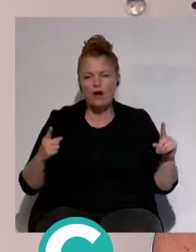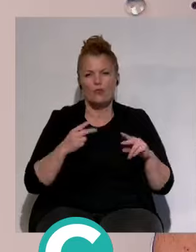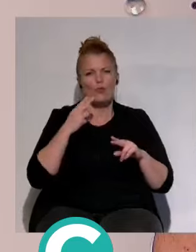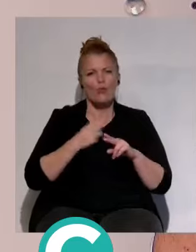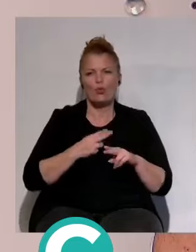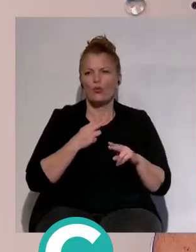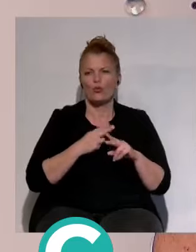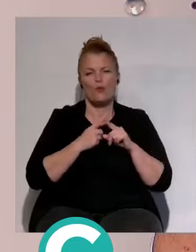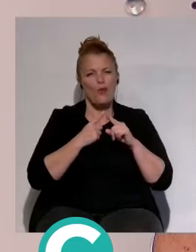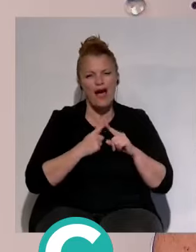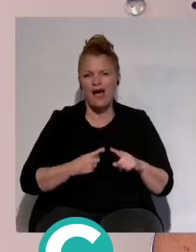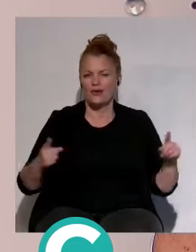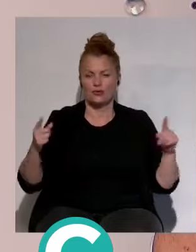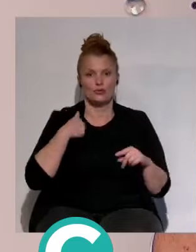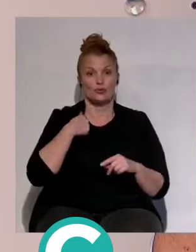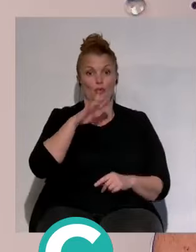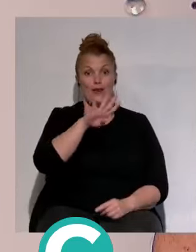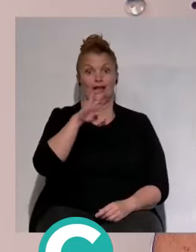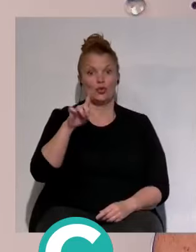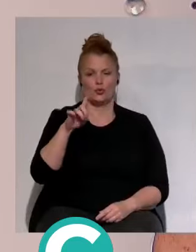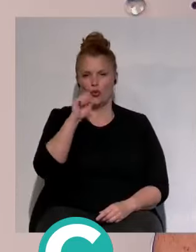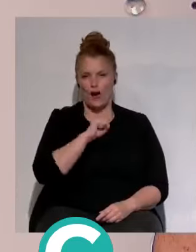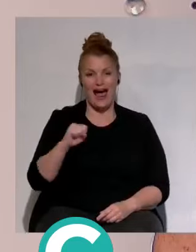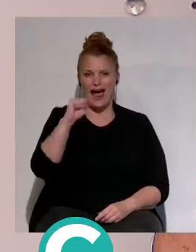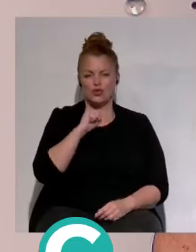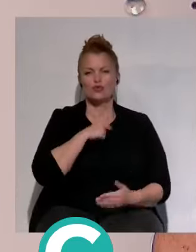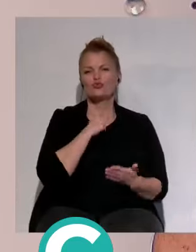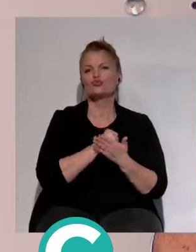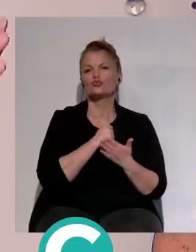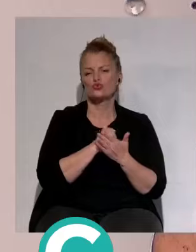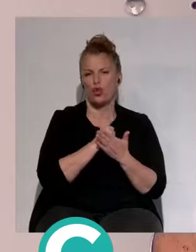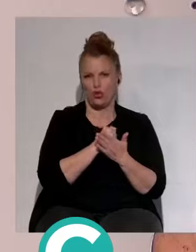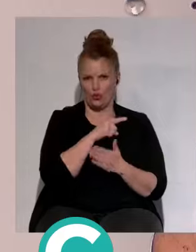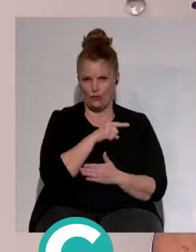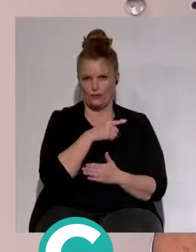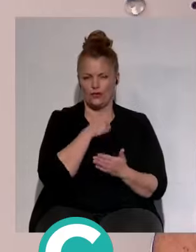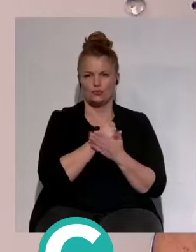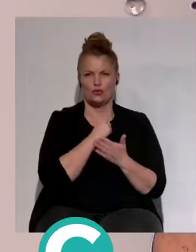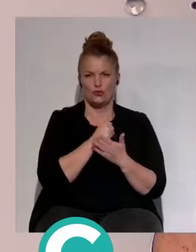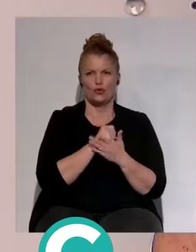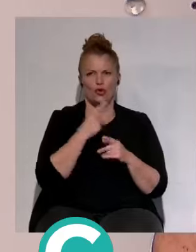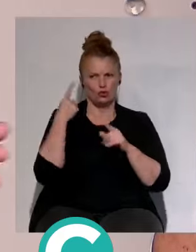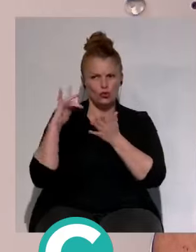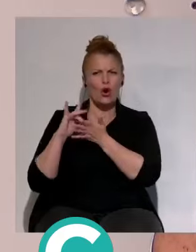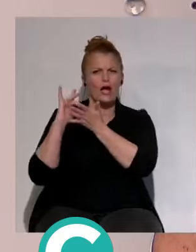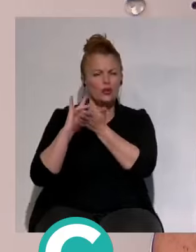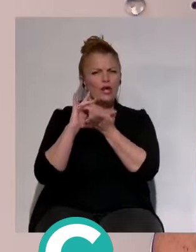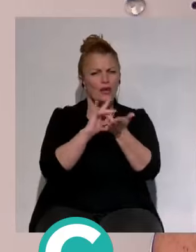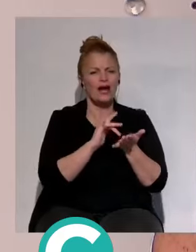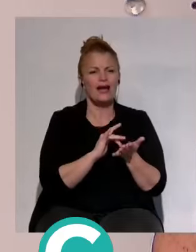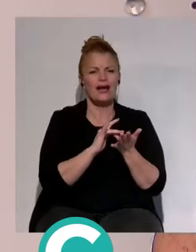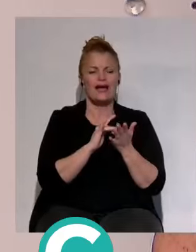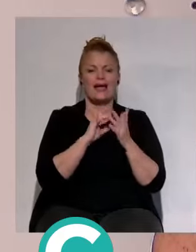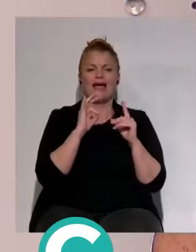Yo llevo 41 años de socio, de abonado, fíjate si he vivido historias, pero independientemente de